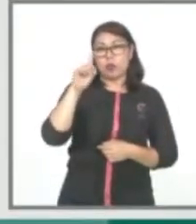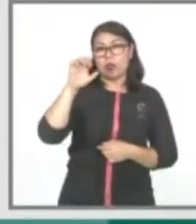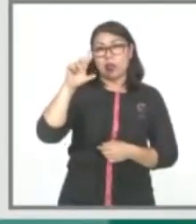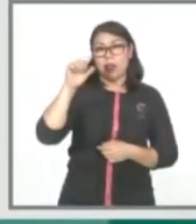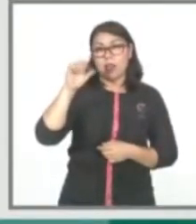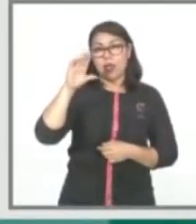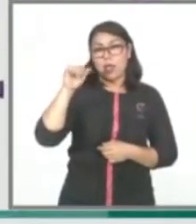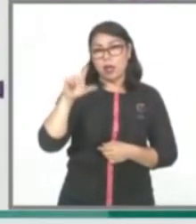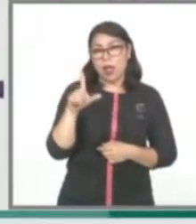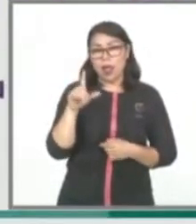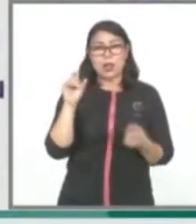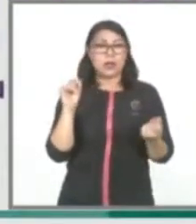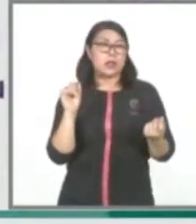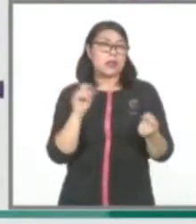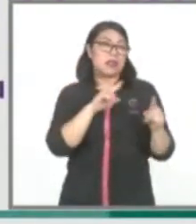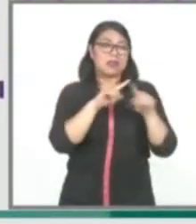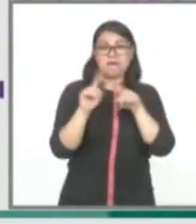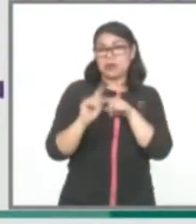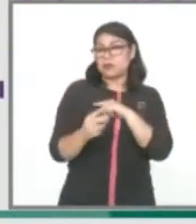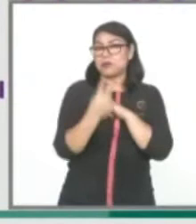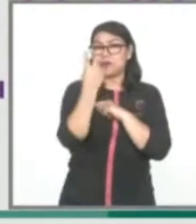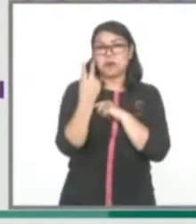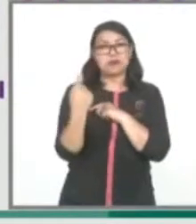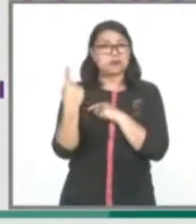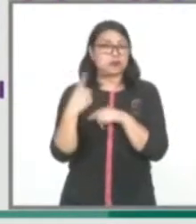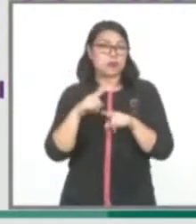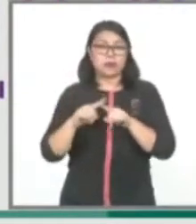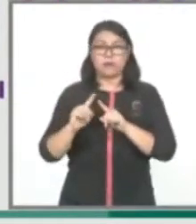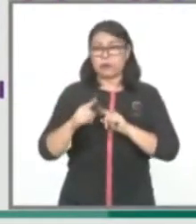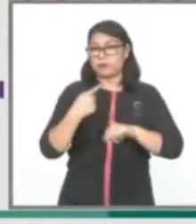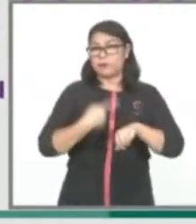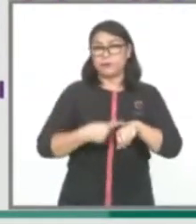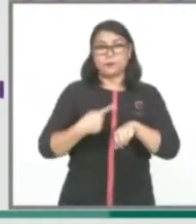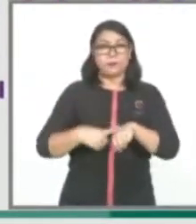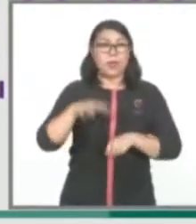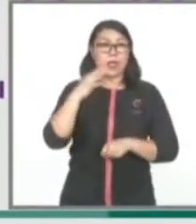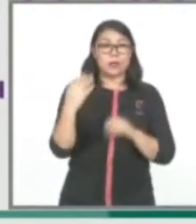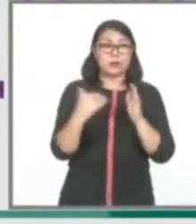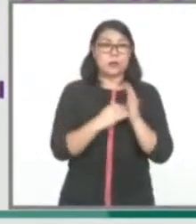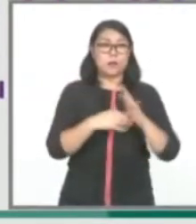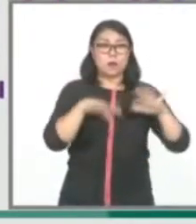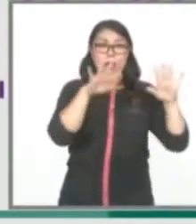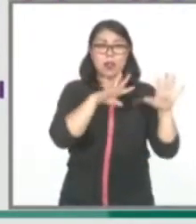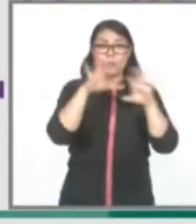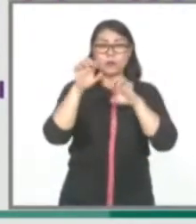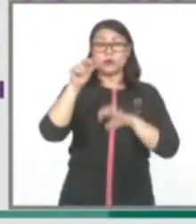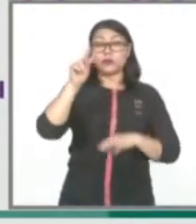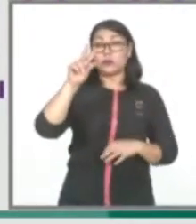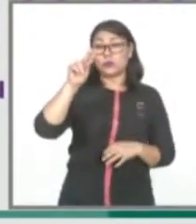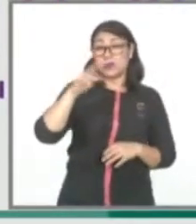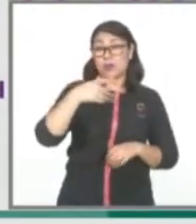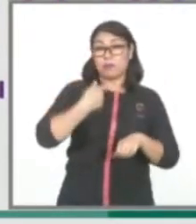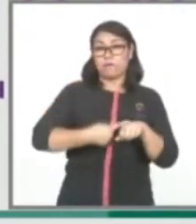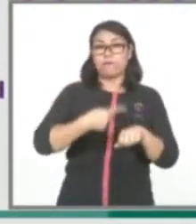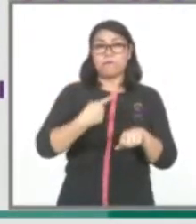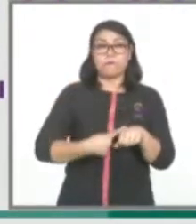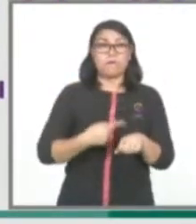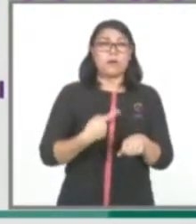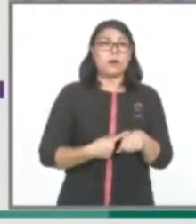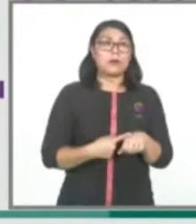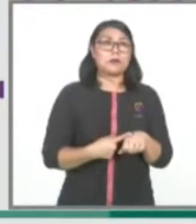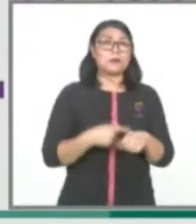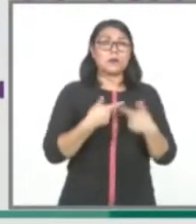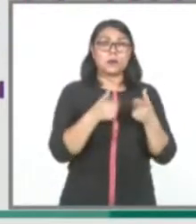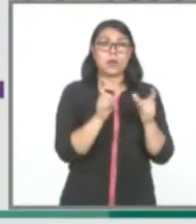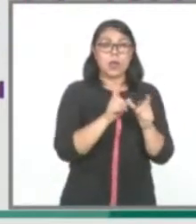casos nuevos de COVID-19 en 21 municipios, que suman un total de 14.980 acumulados en toda la entidad. Así lo dio